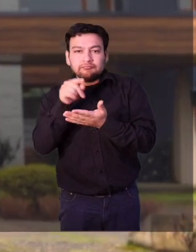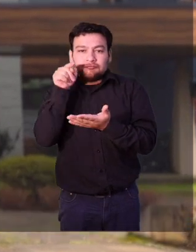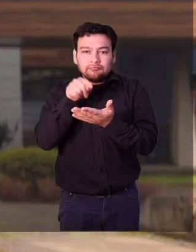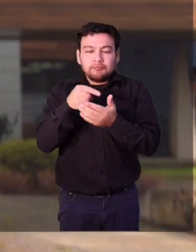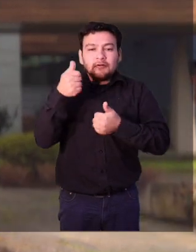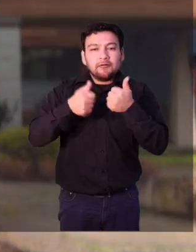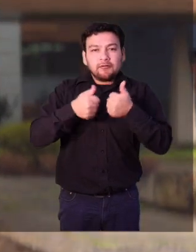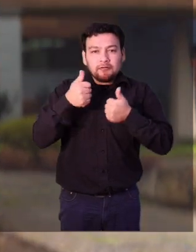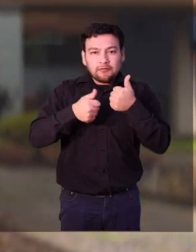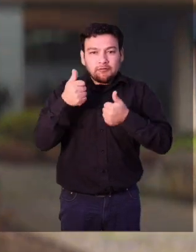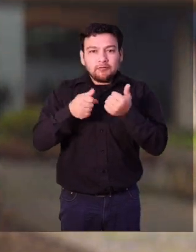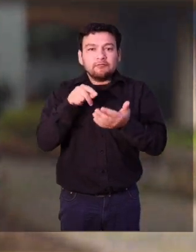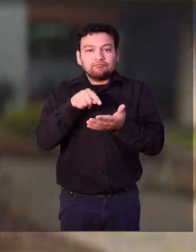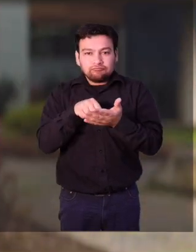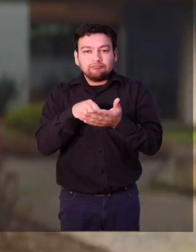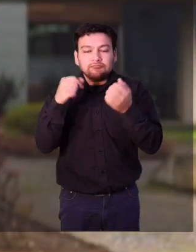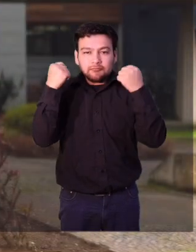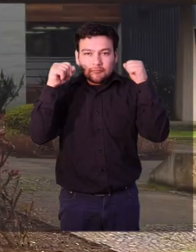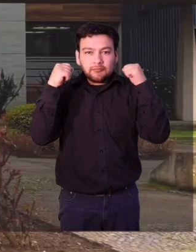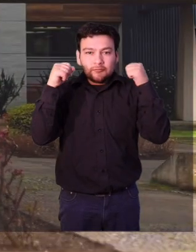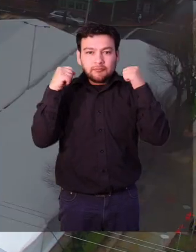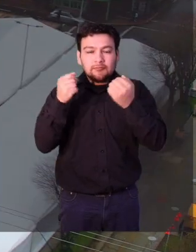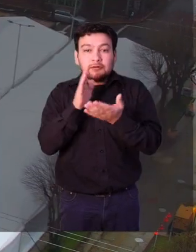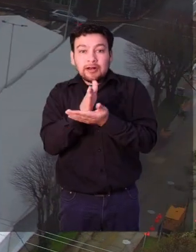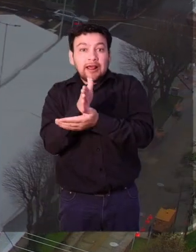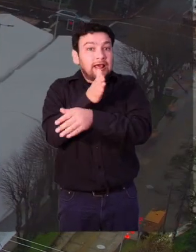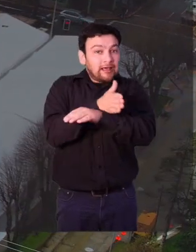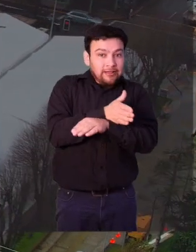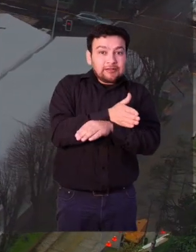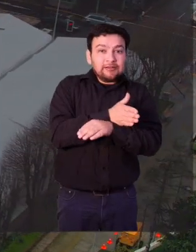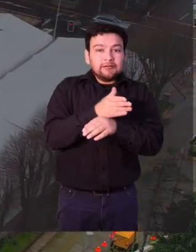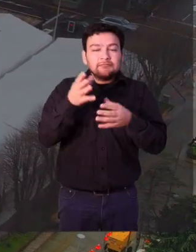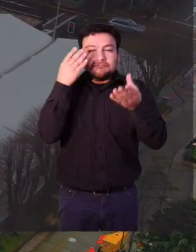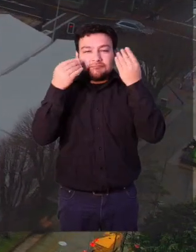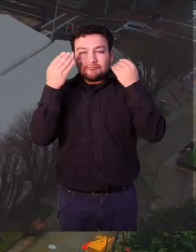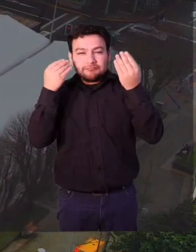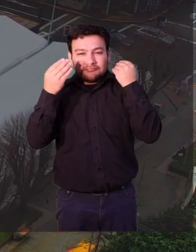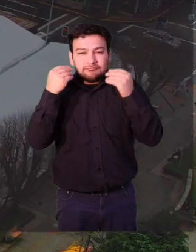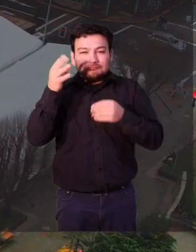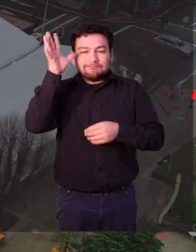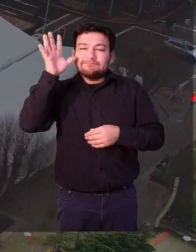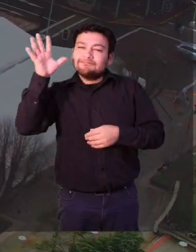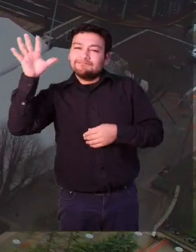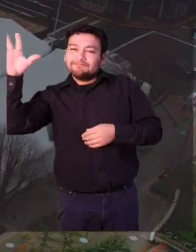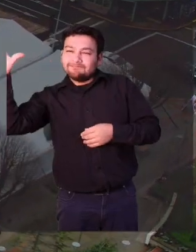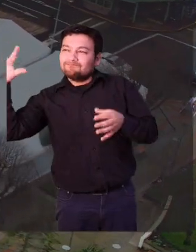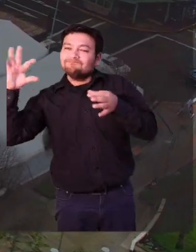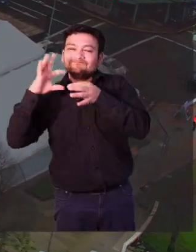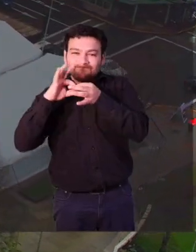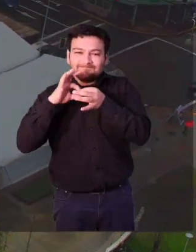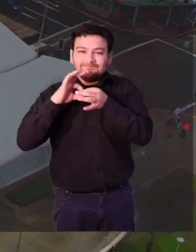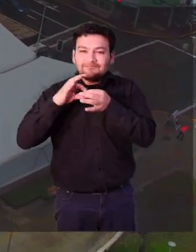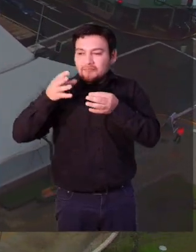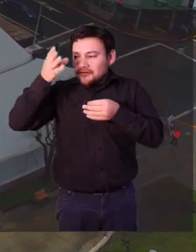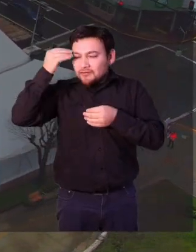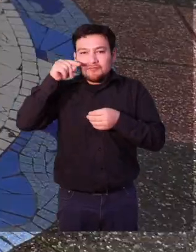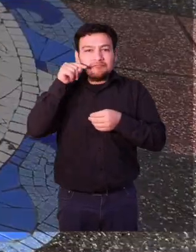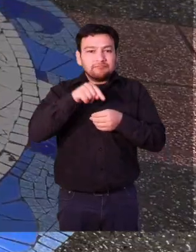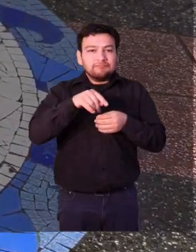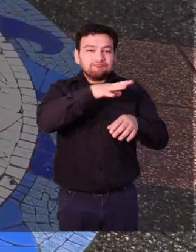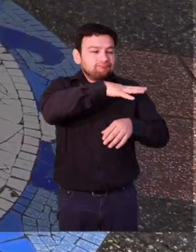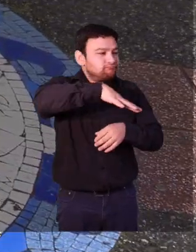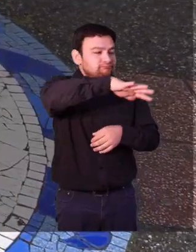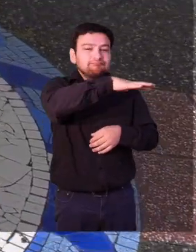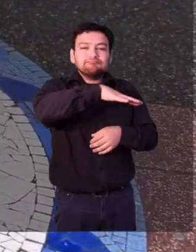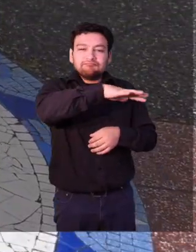tempranas que permiten una sana conjugación de los aprendizajes teóricos que se logran en la carrera y los vivenciales que se alcanzan